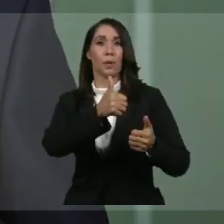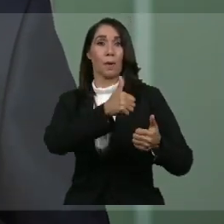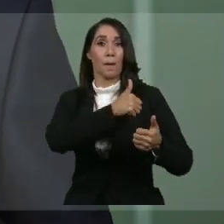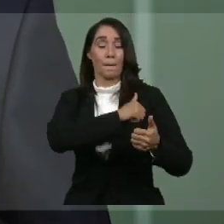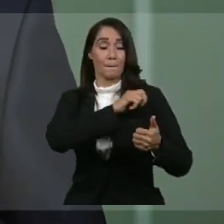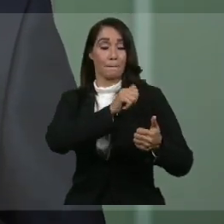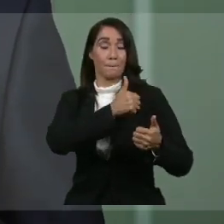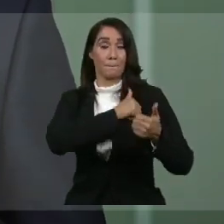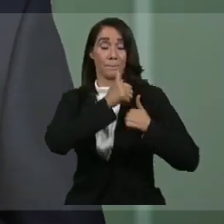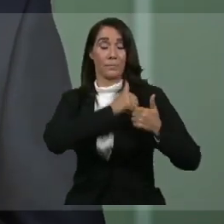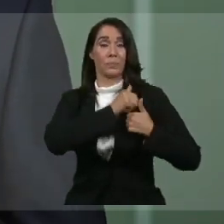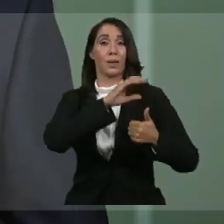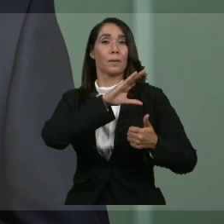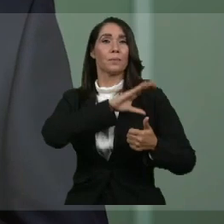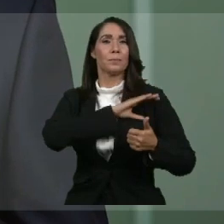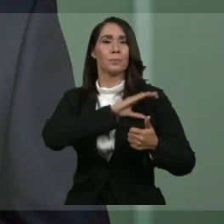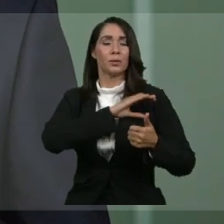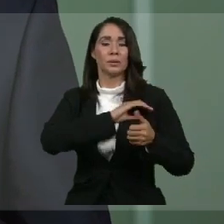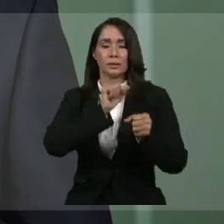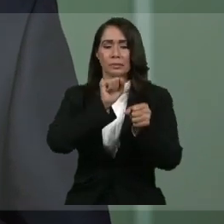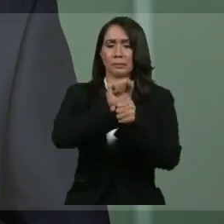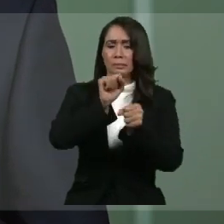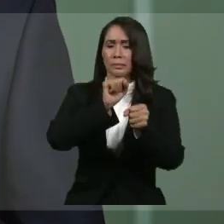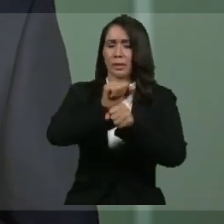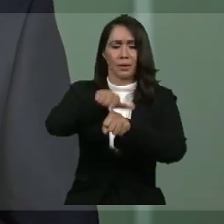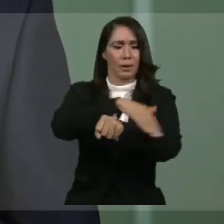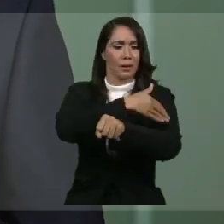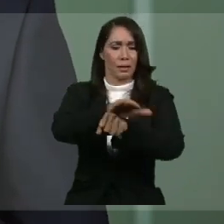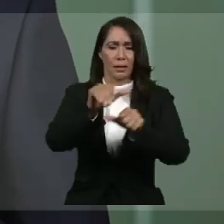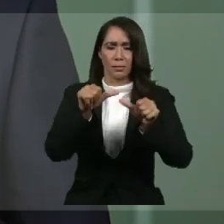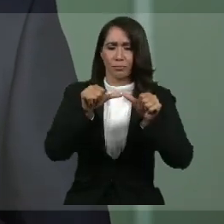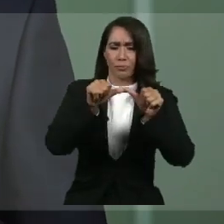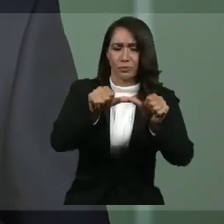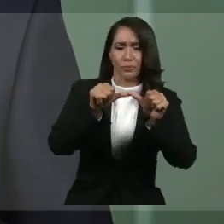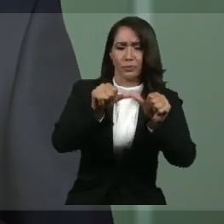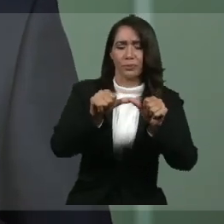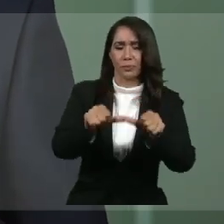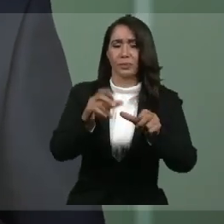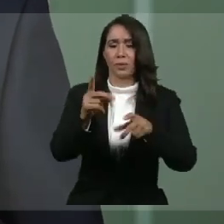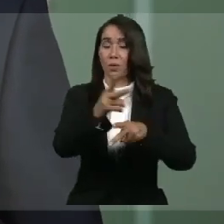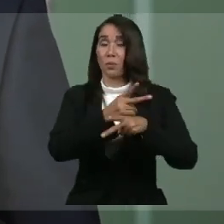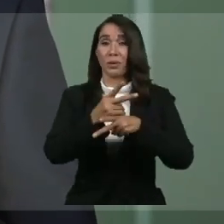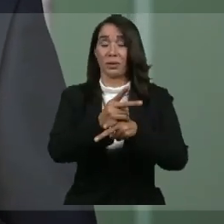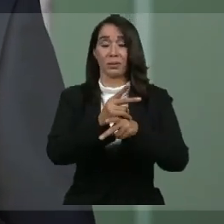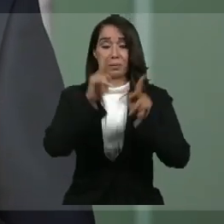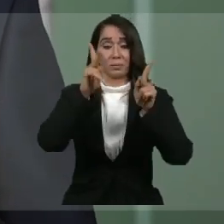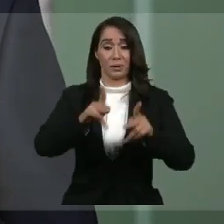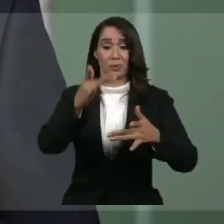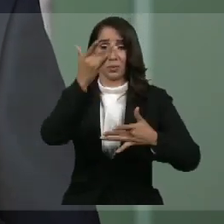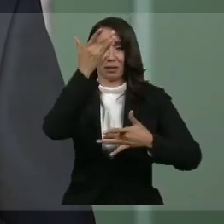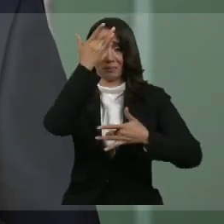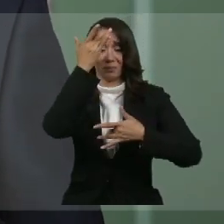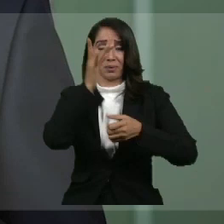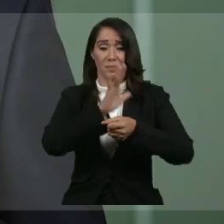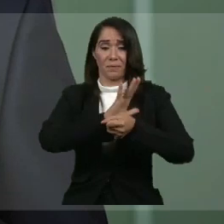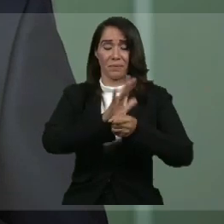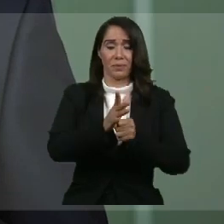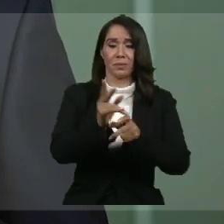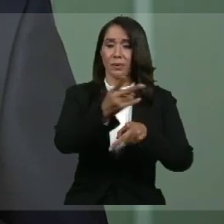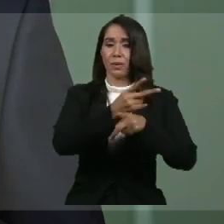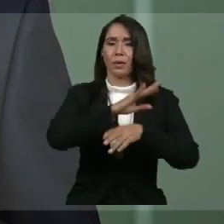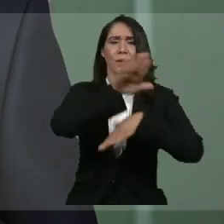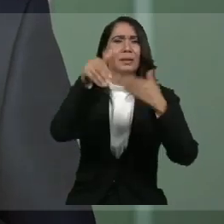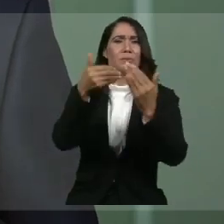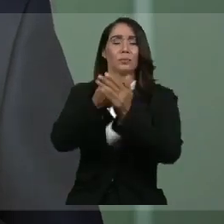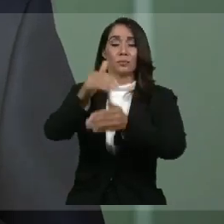desplegadas haciendo un gran trabajo, dando seguimiento a las personas contagiadas y llevando seguridad a todas